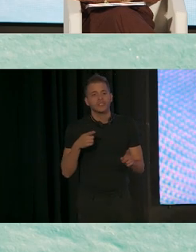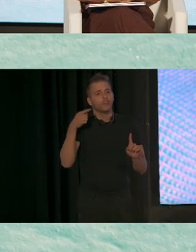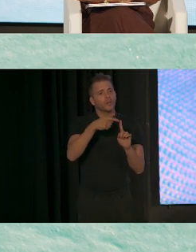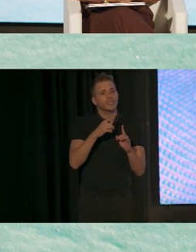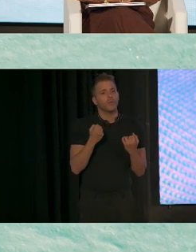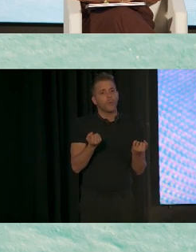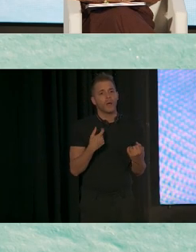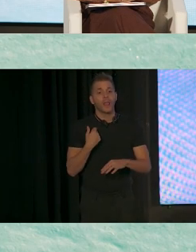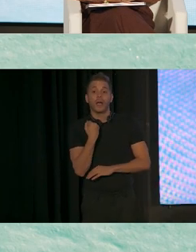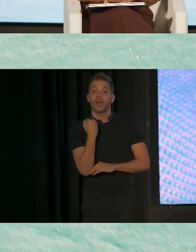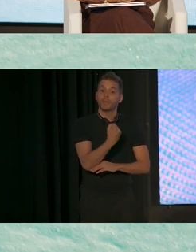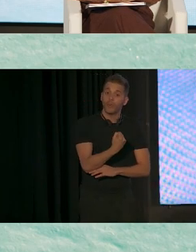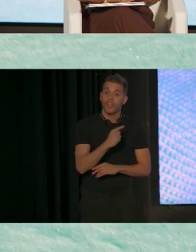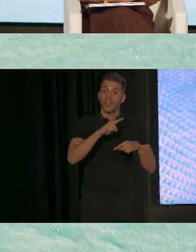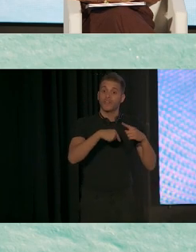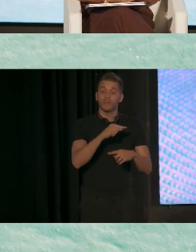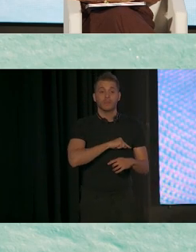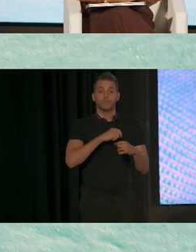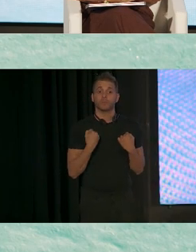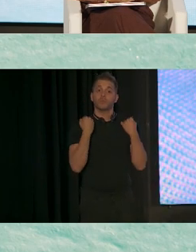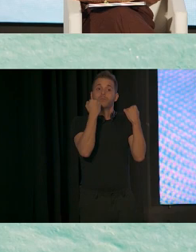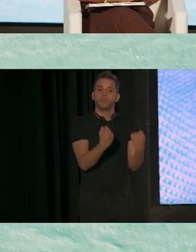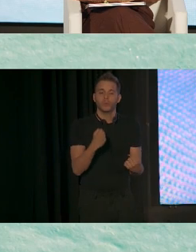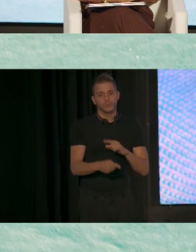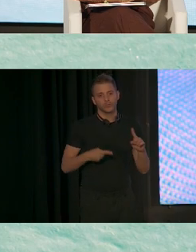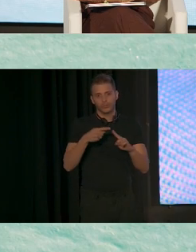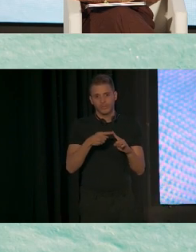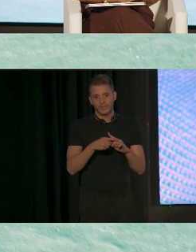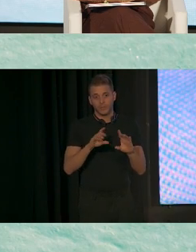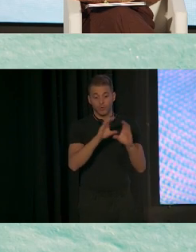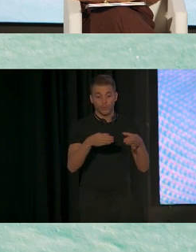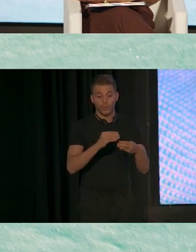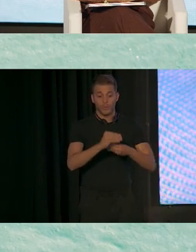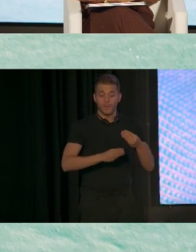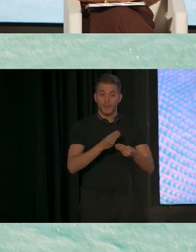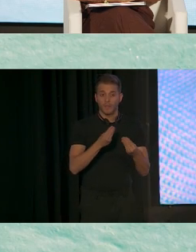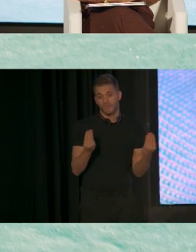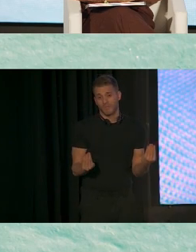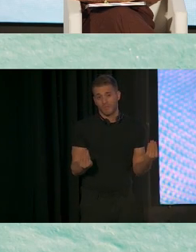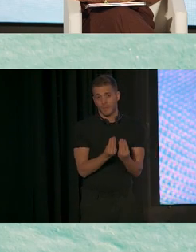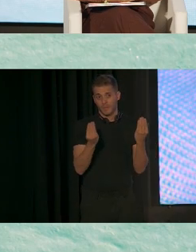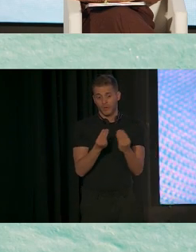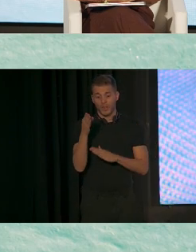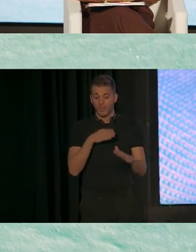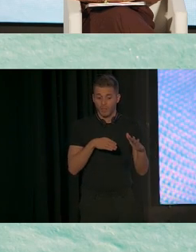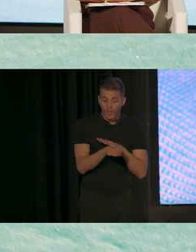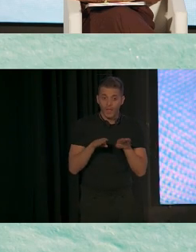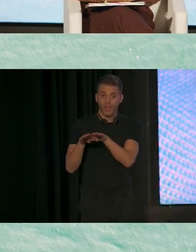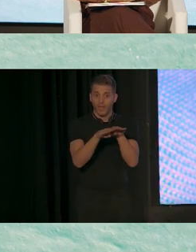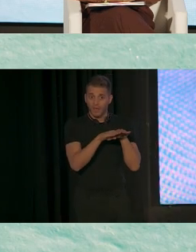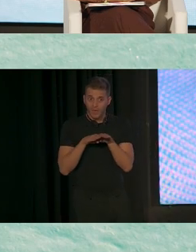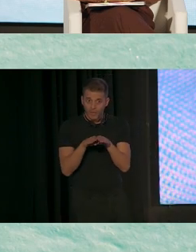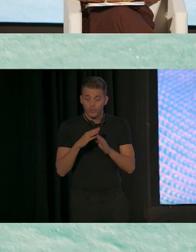empoderar a las familias y comunidades para mejorar la equidad, el acceso, las